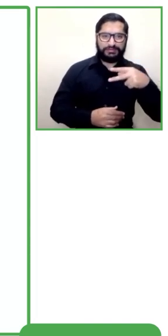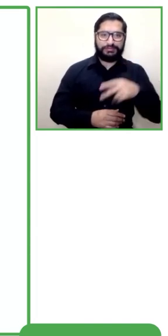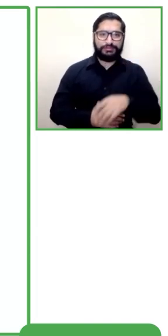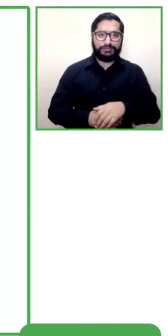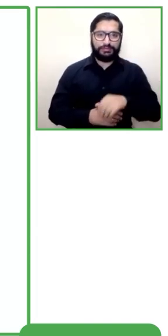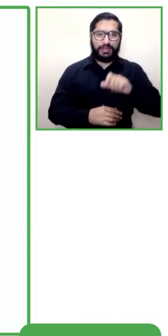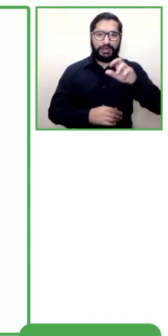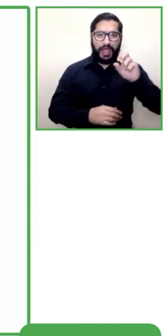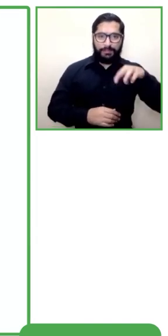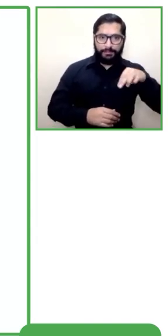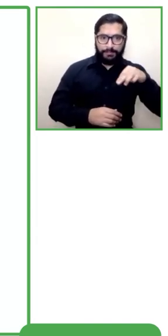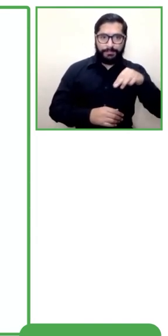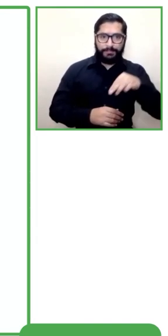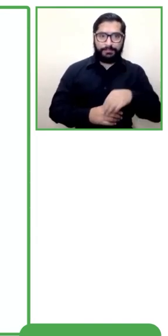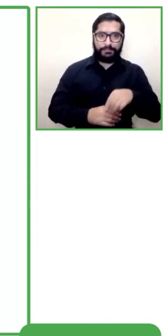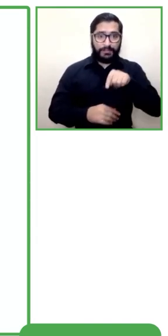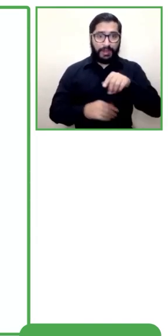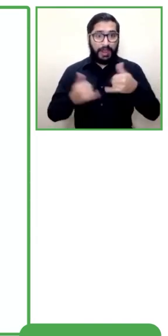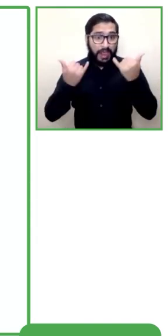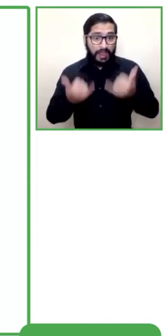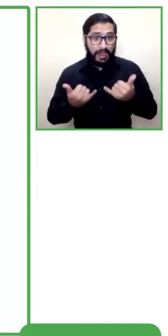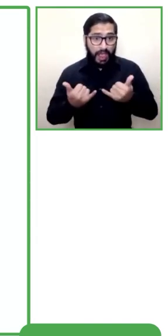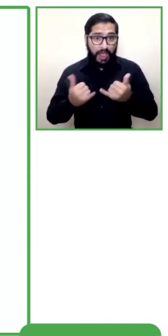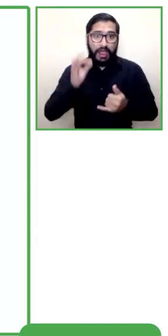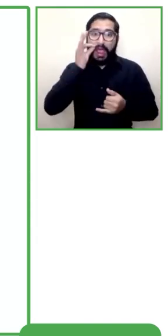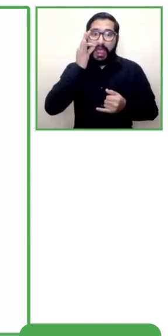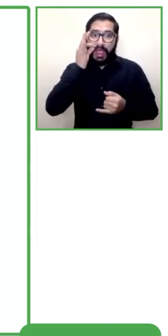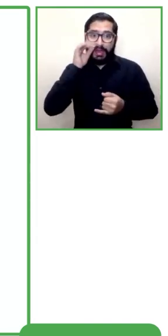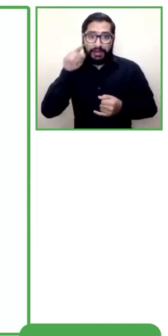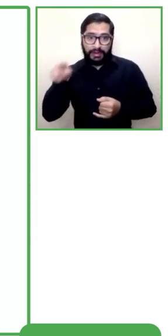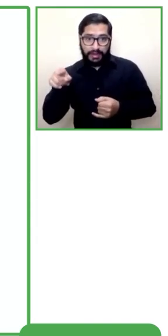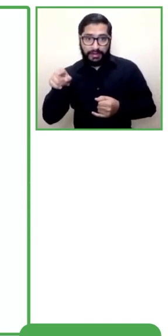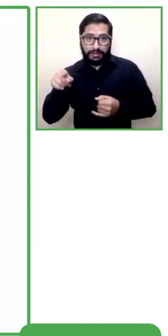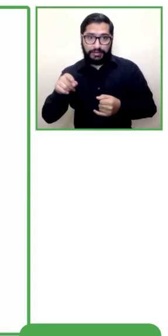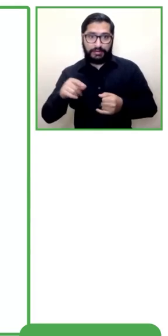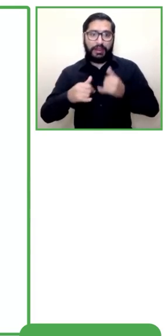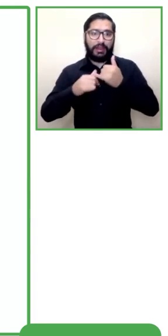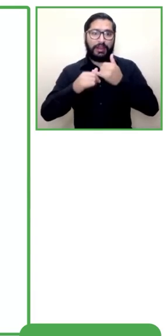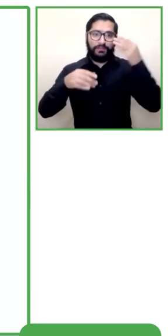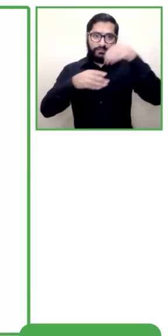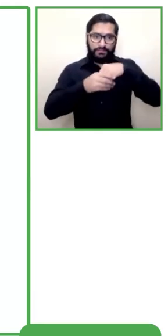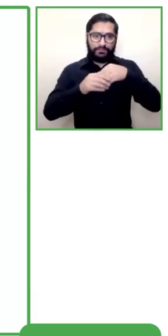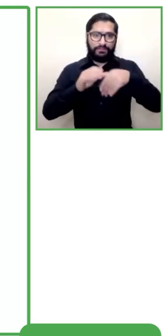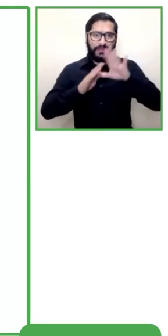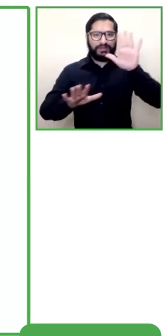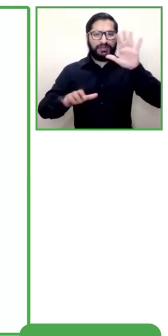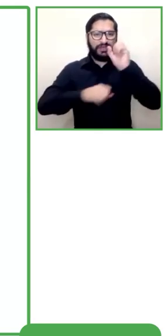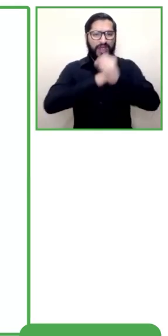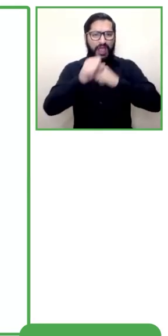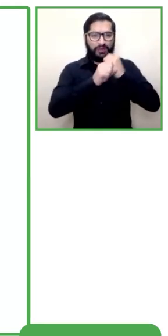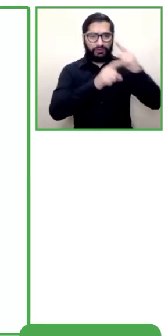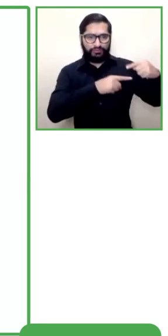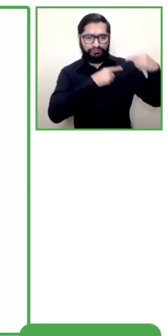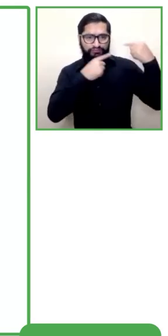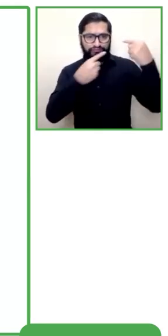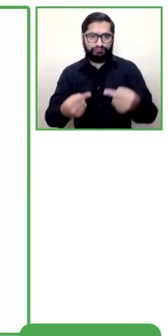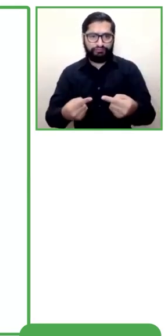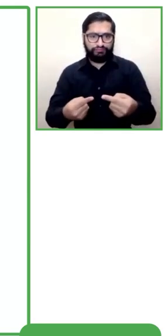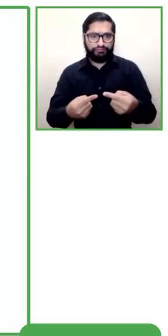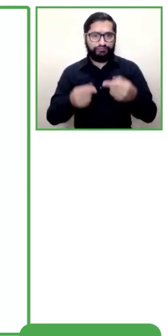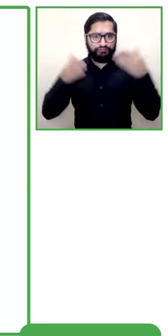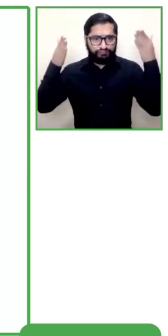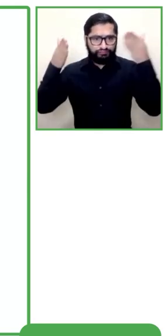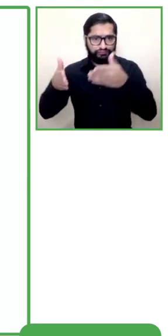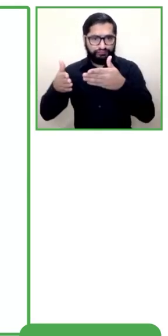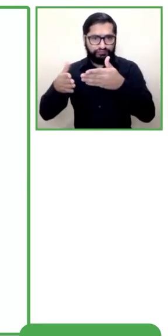un MBA tiene más de 10 años en experiencia empresarial y es el cofundador y su fundador de Poilabs Poilabs